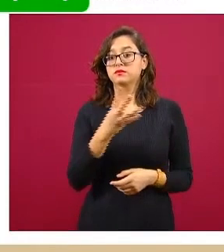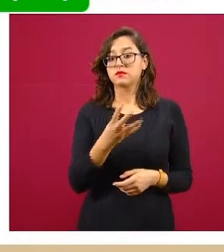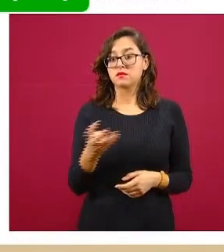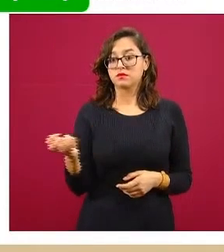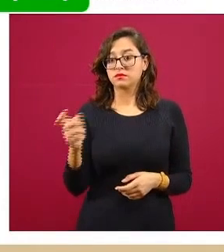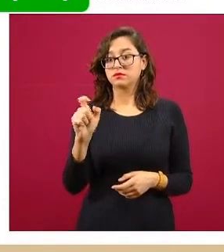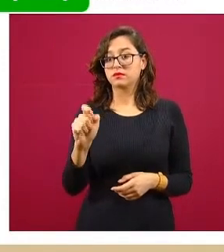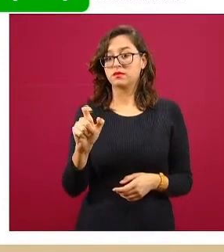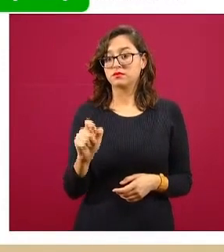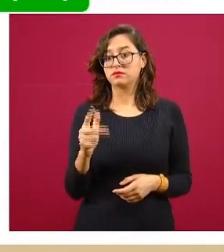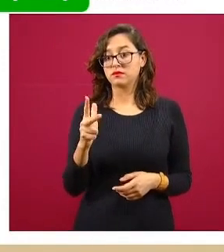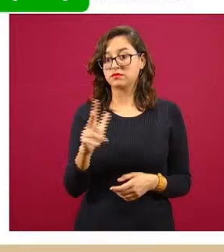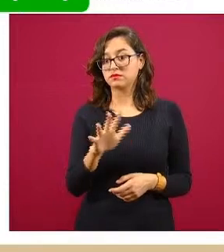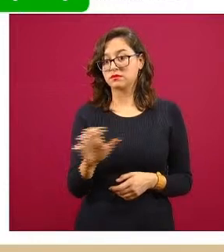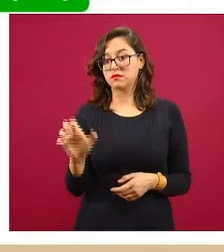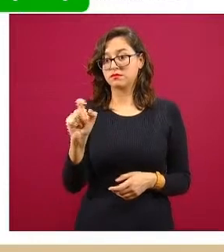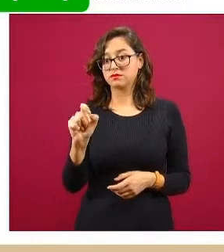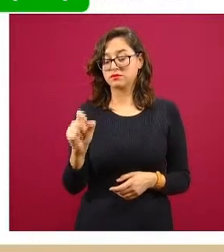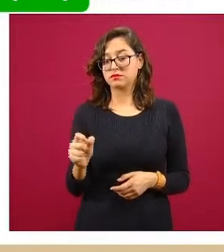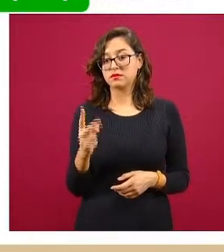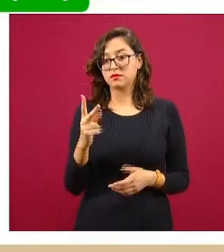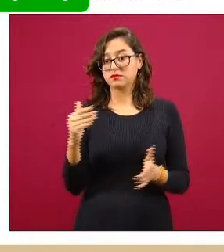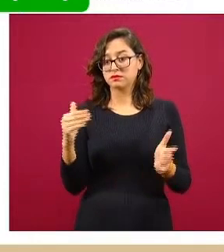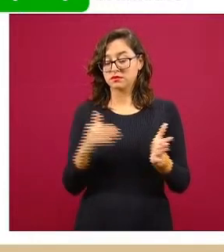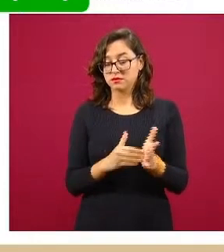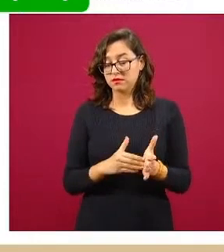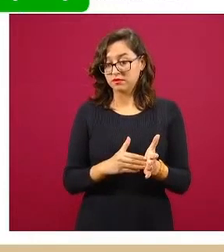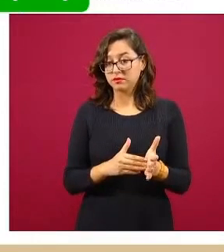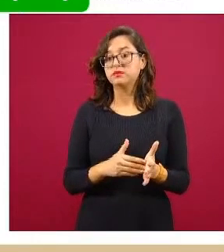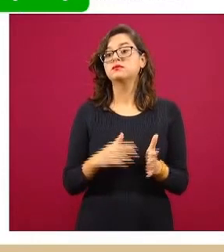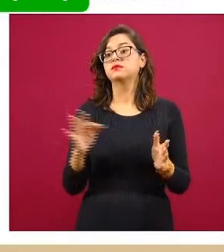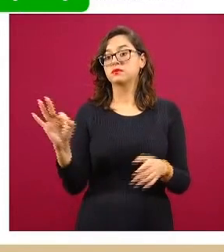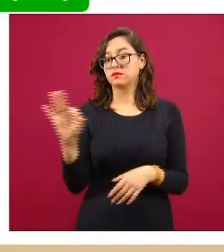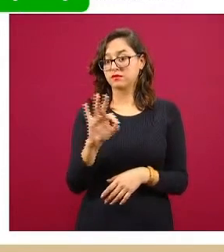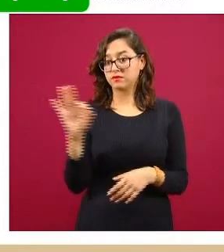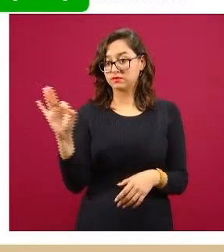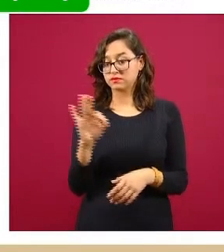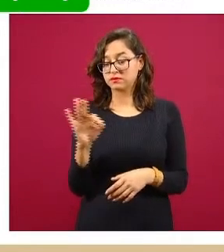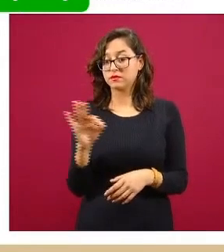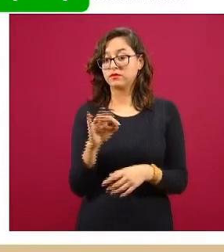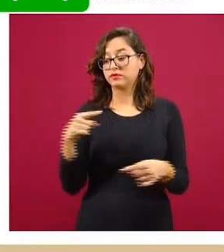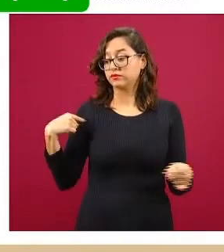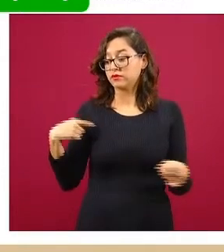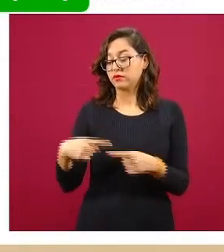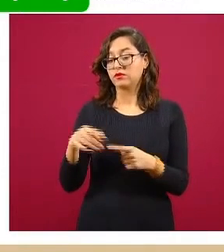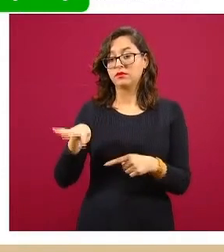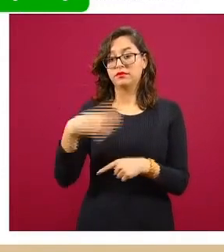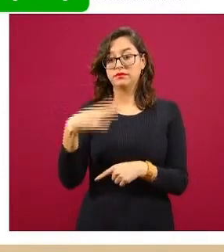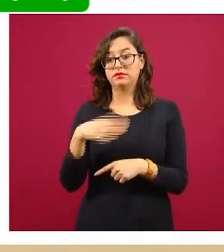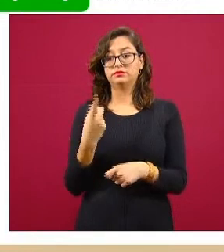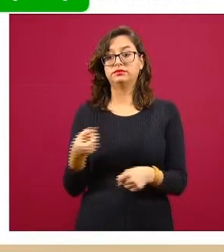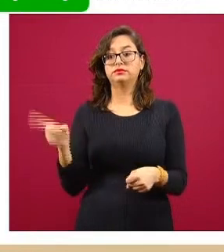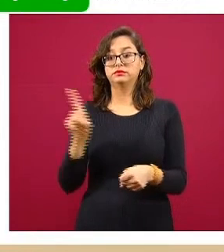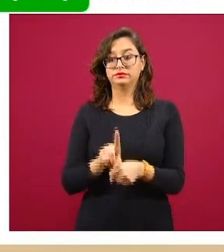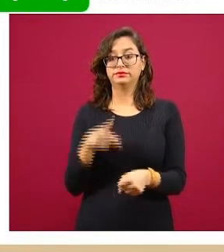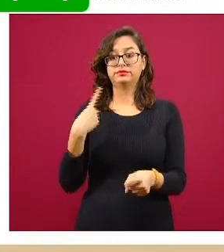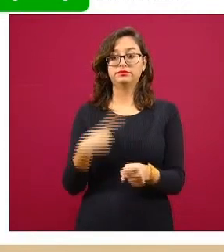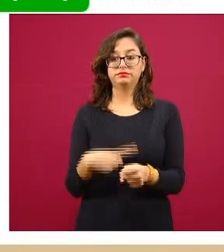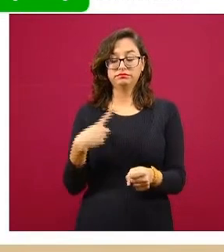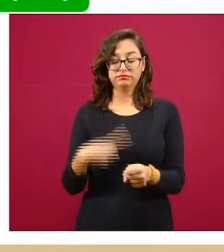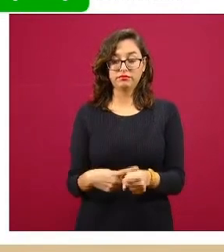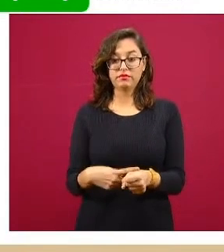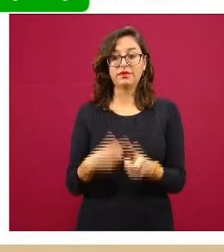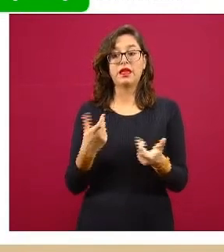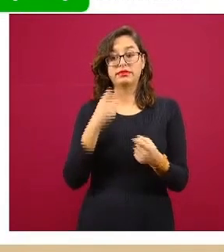428, 522, y un porcentaje de ellos como casos activos de los últimos 14 días. Y también hemos sido